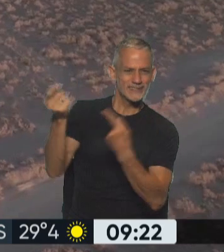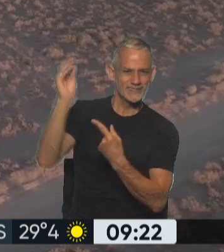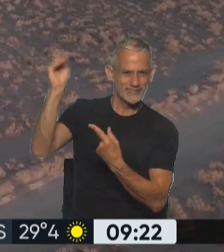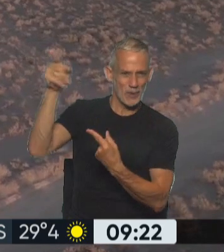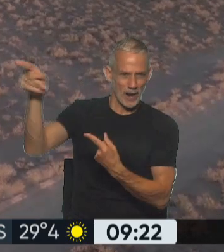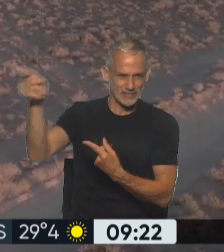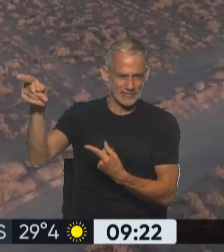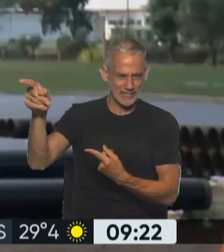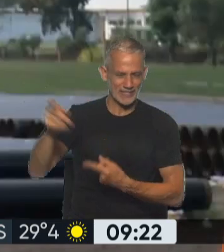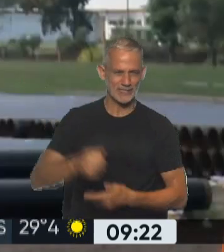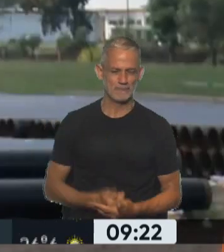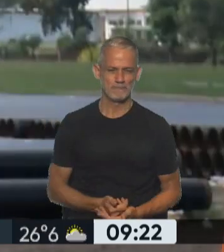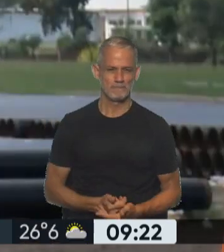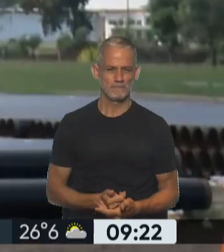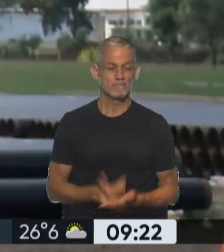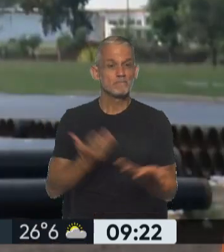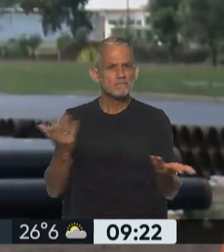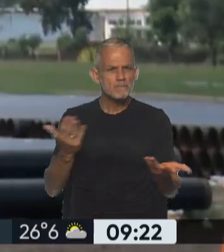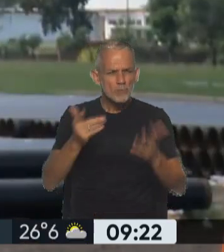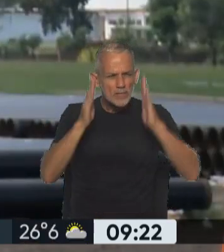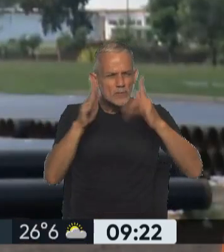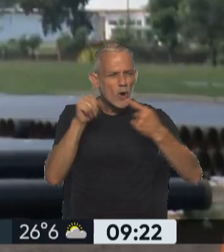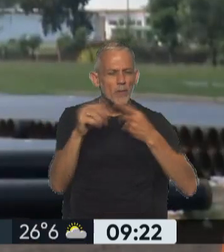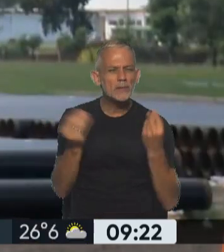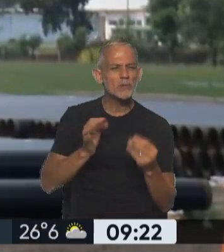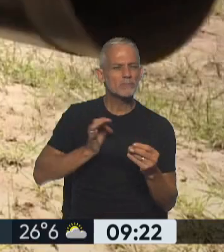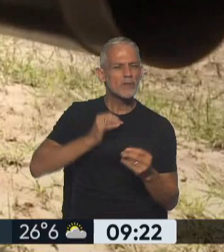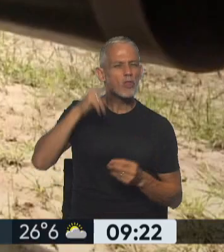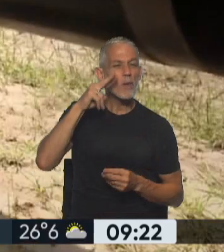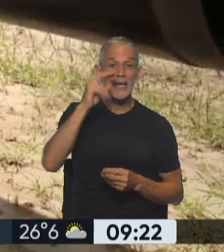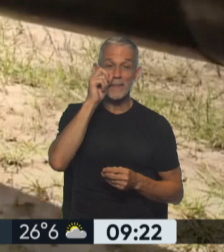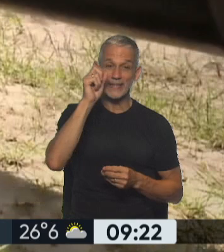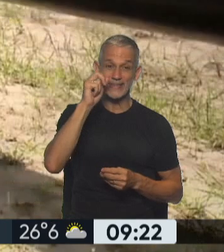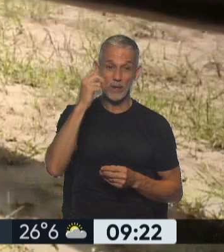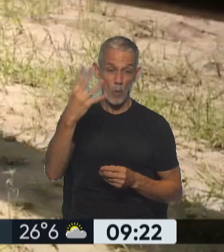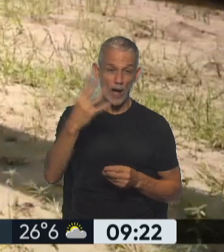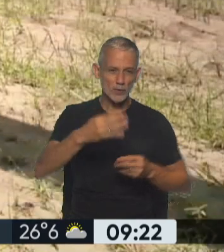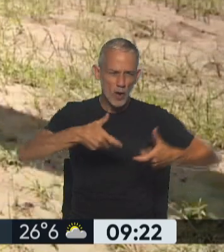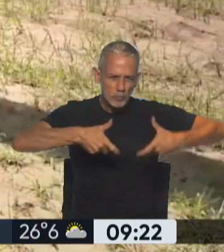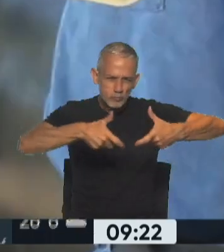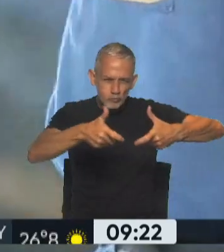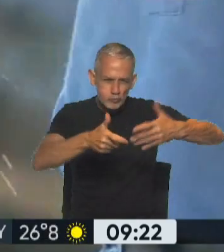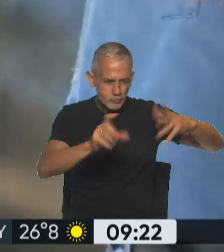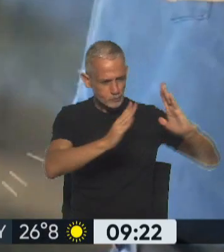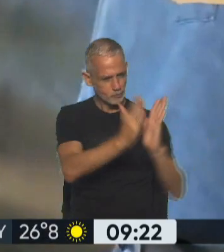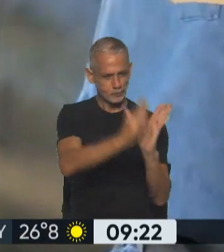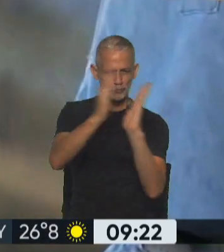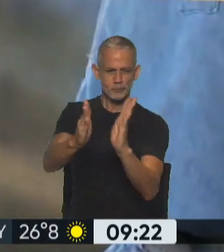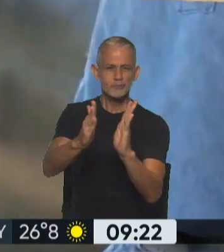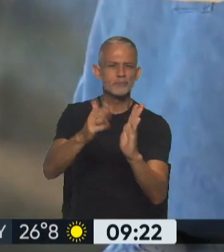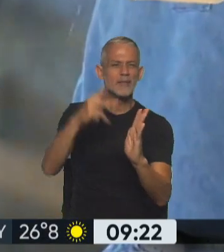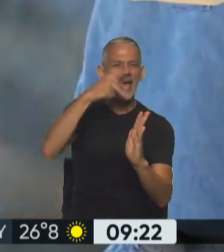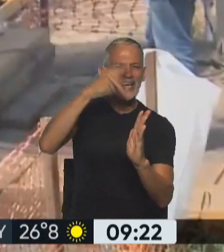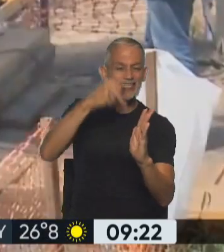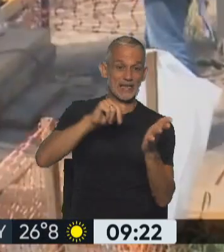gigantesca industria. Se apunta a que, en 2024, con la construcción del segundo tramo del gasoducto Néstor Kirchner desde